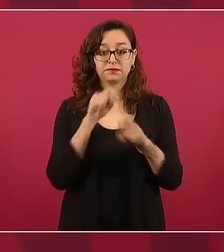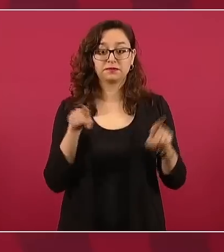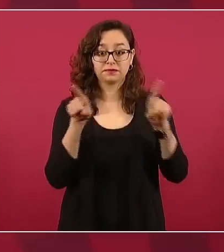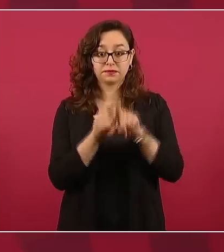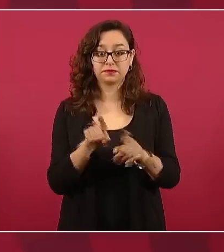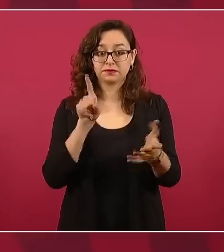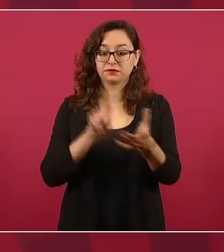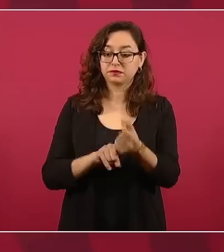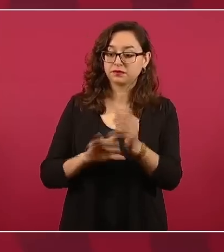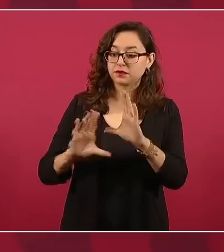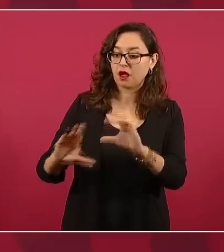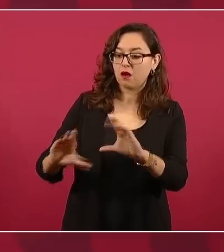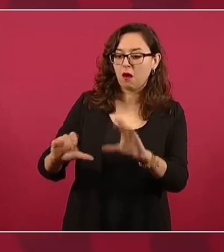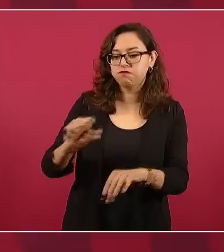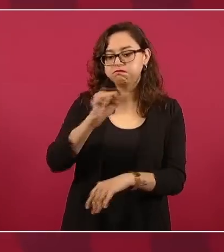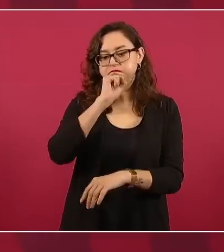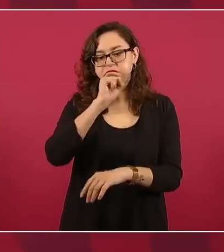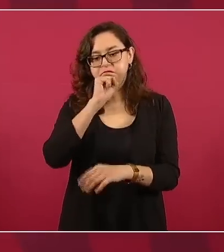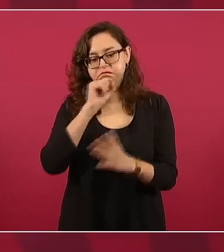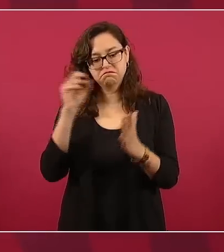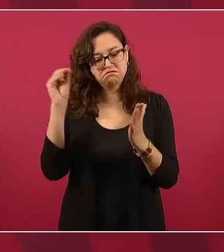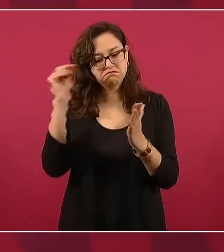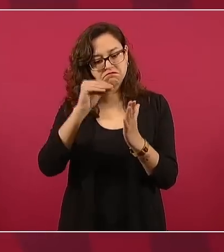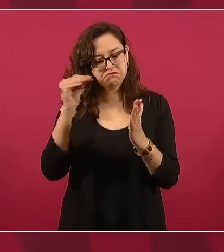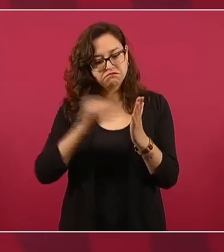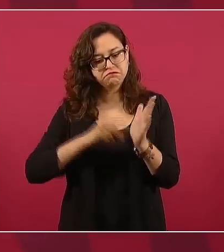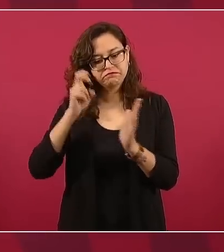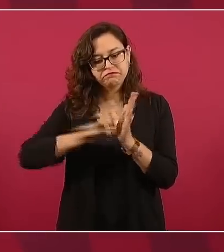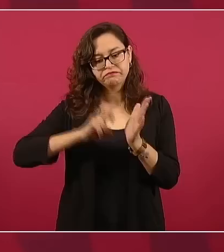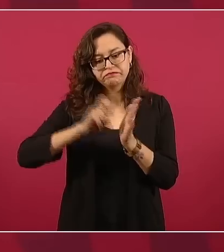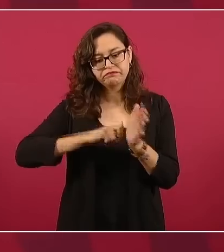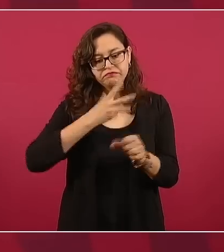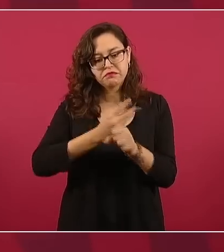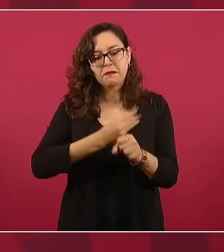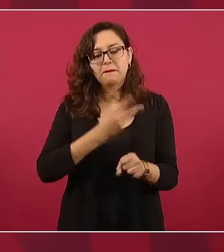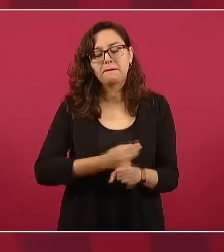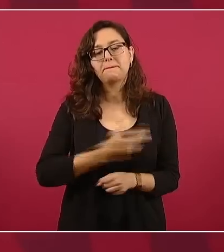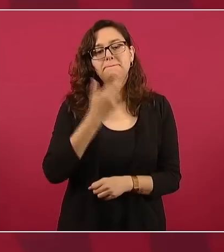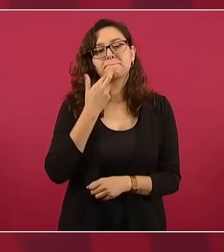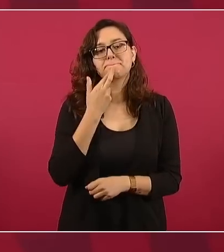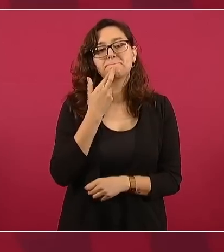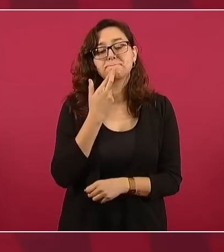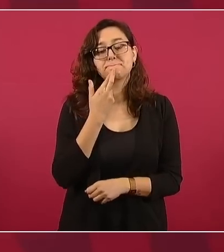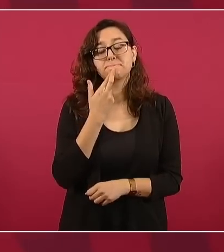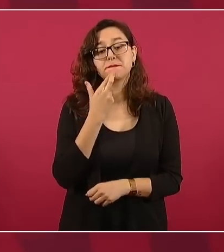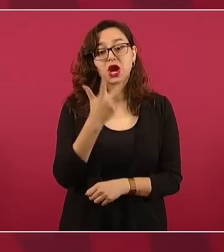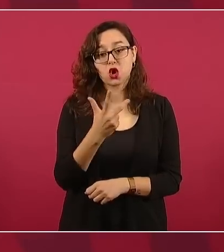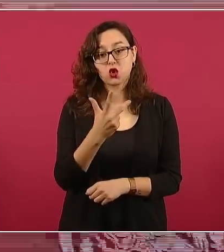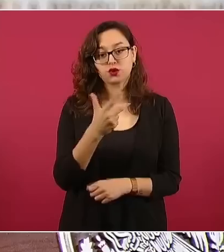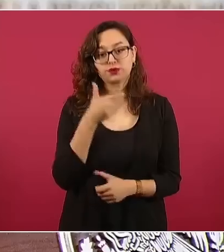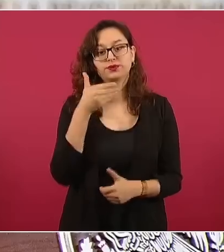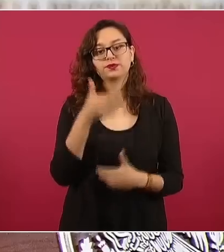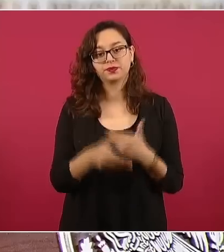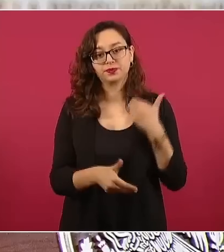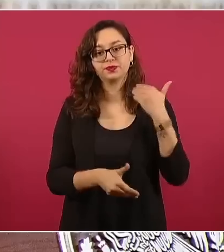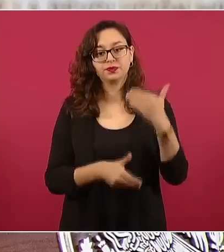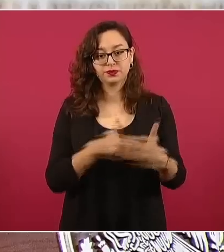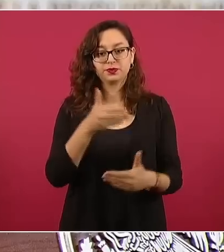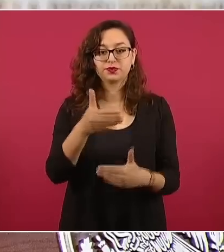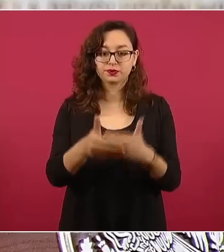educativos que ya